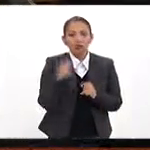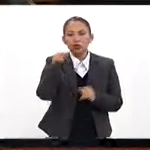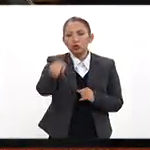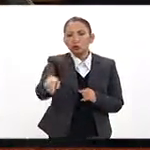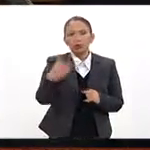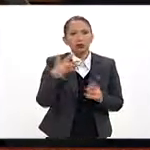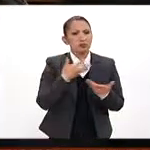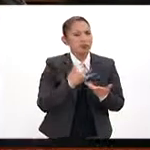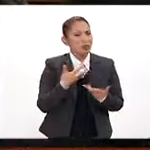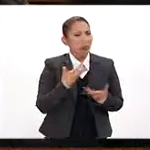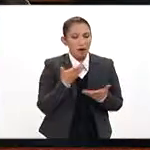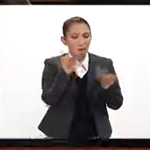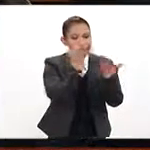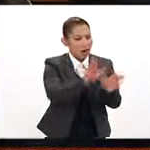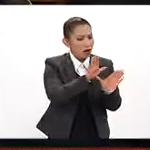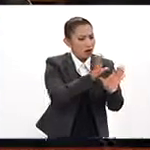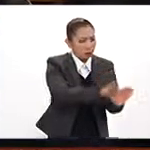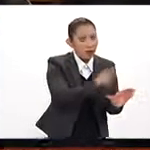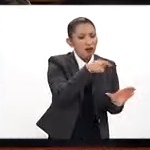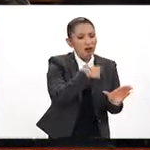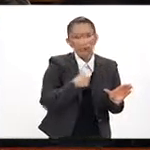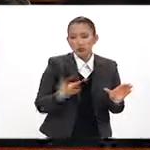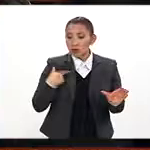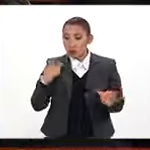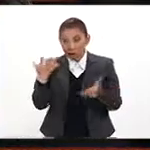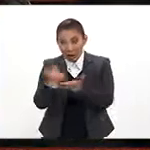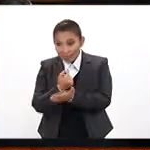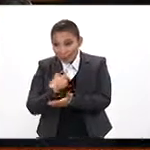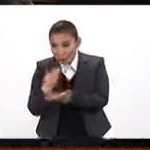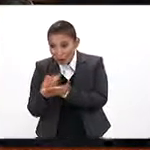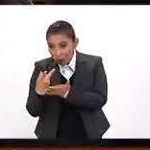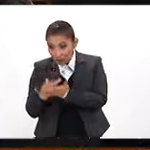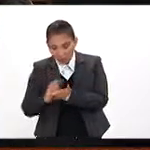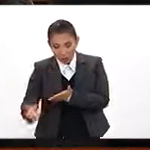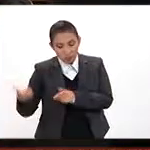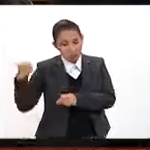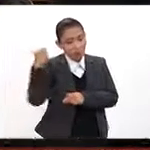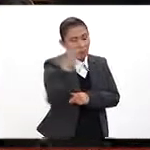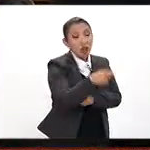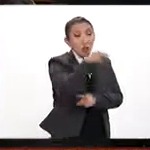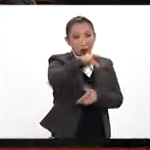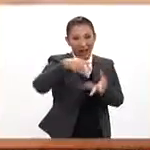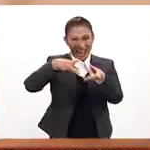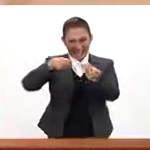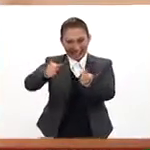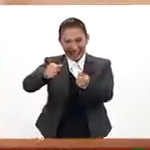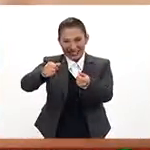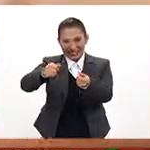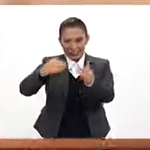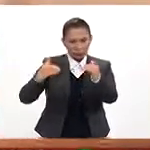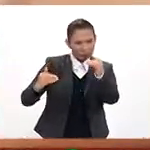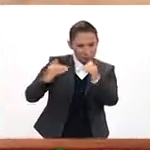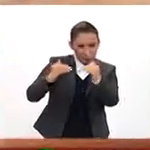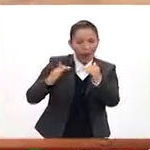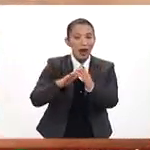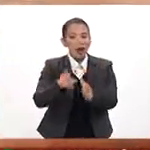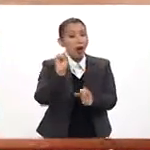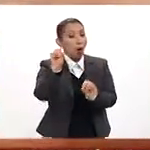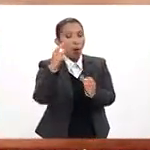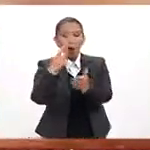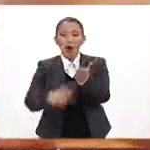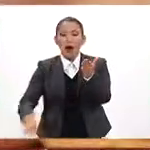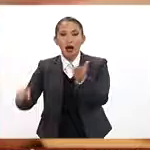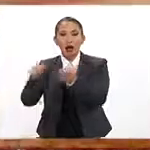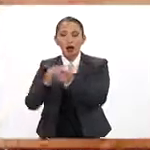tú vas a tener una cuenta bancaria en donde te vamos a depositar lo que hiciste en tu tarjeta de débito o, en su caso, te cancelan